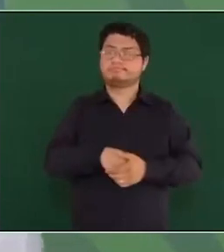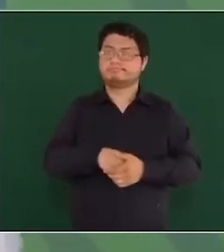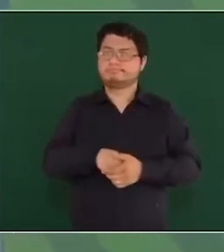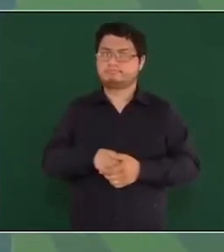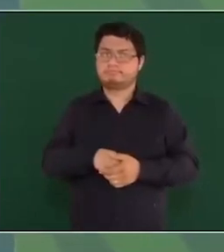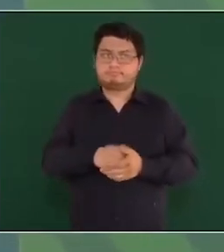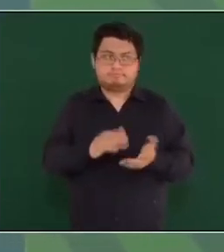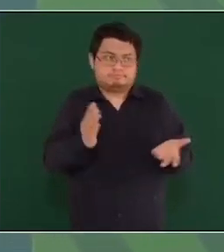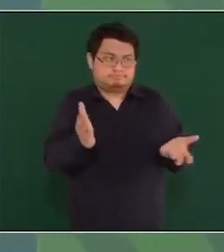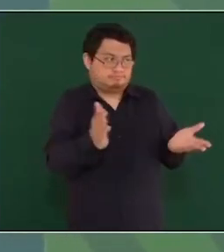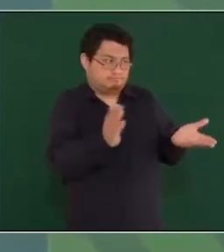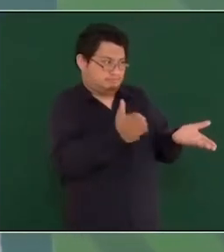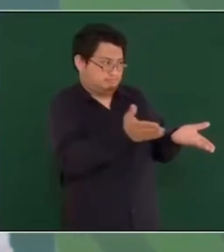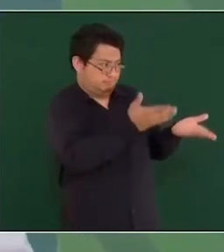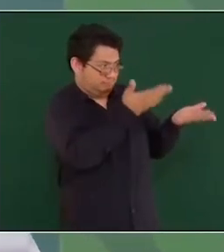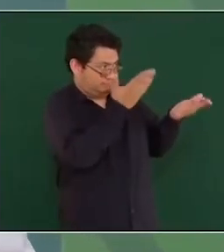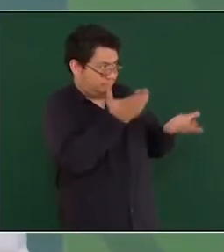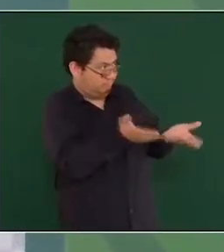Que te vaya bien.